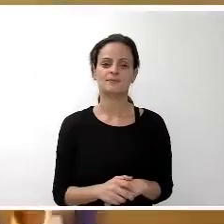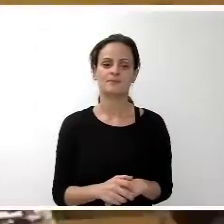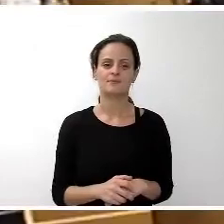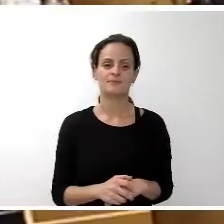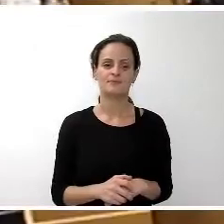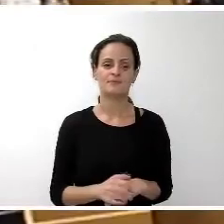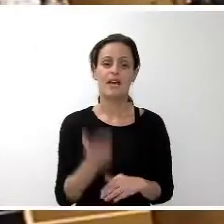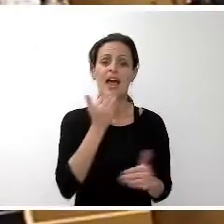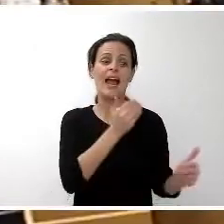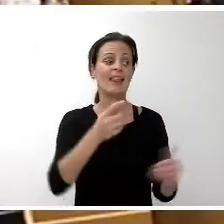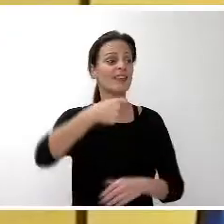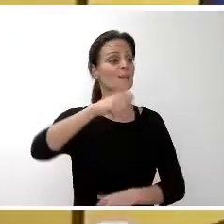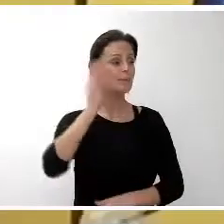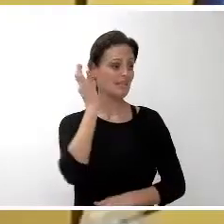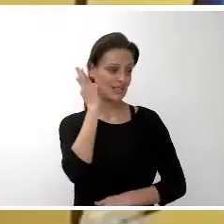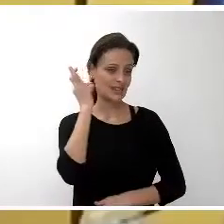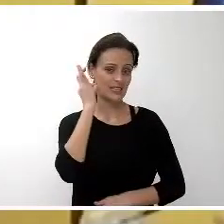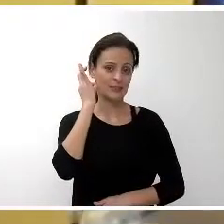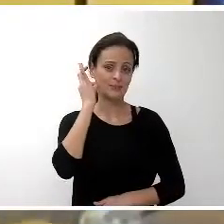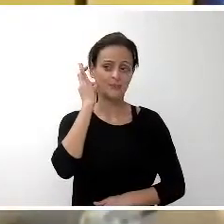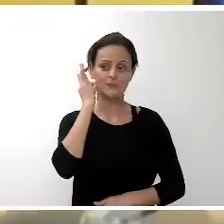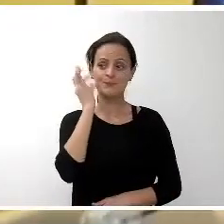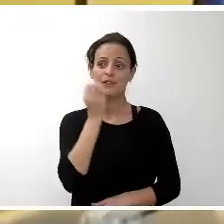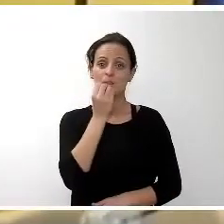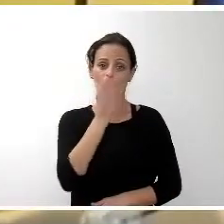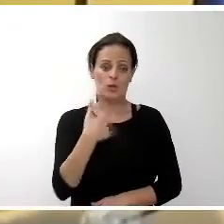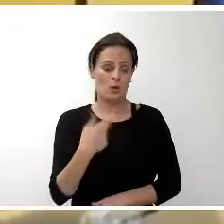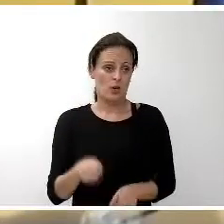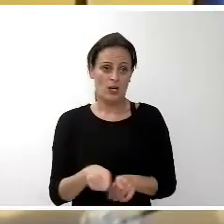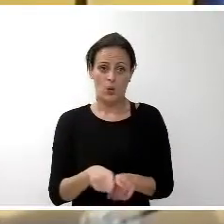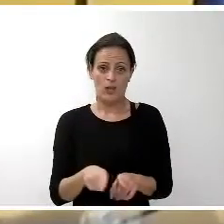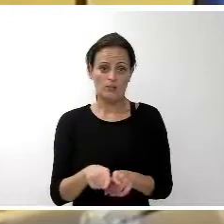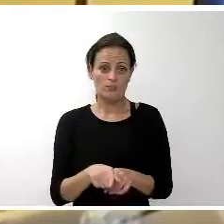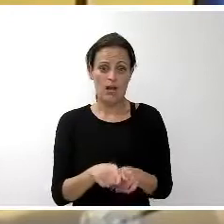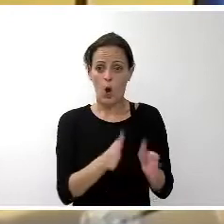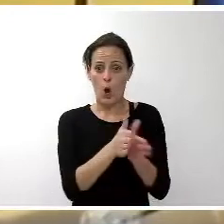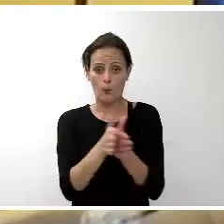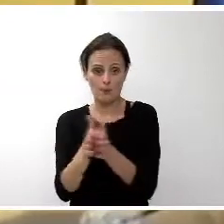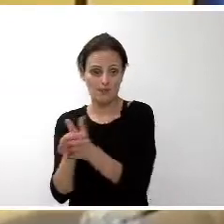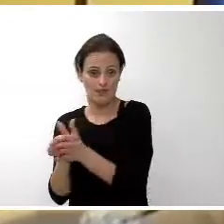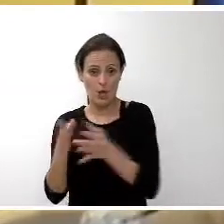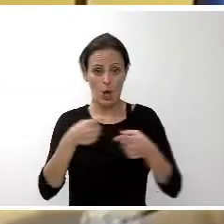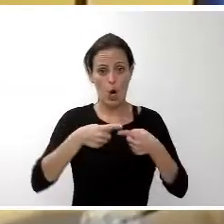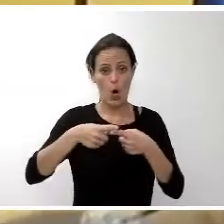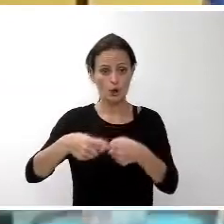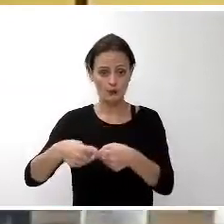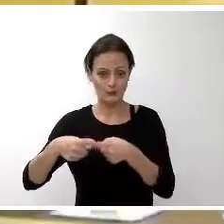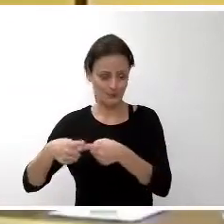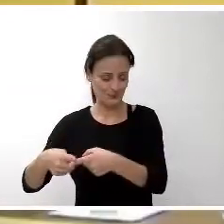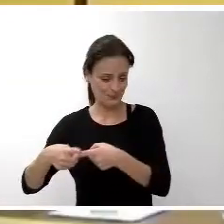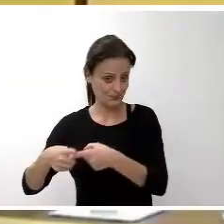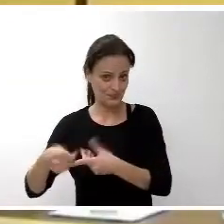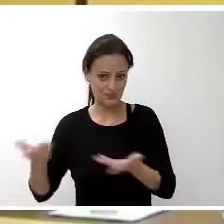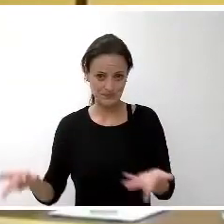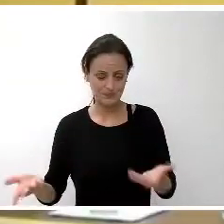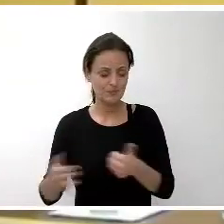Gracias, Presidenta. Bueno, comparto ampliamente todo lo expresado por los portavoces que han intervenido antes de